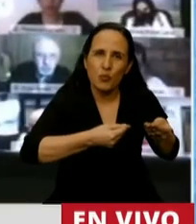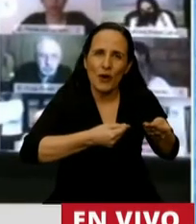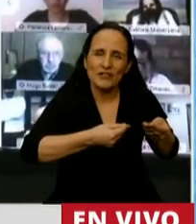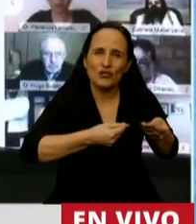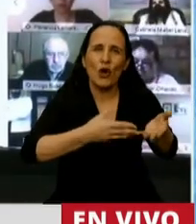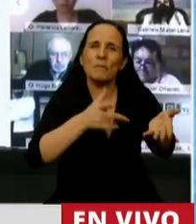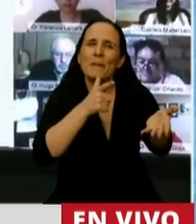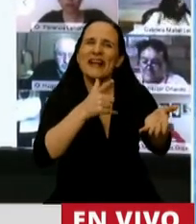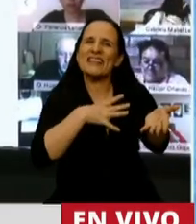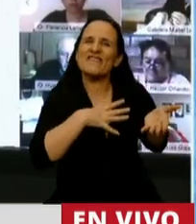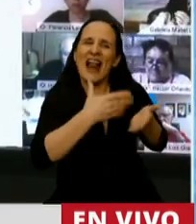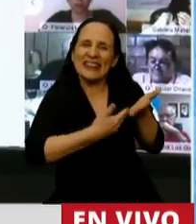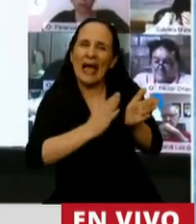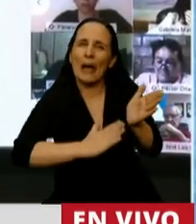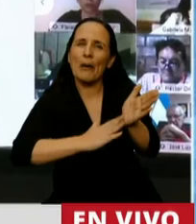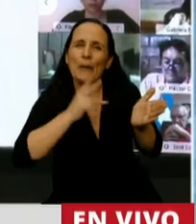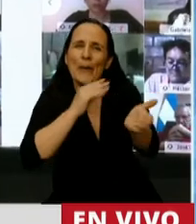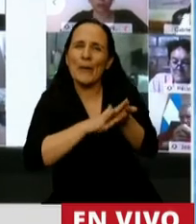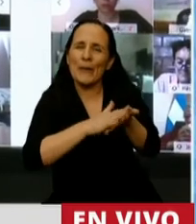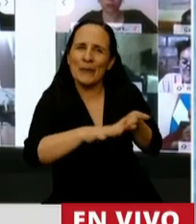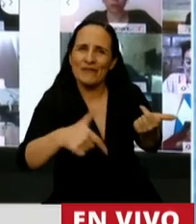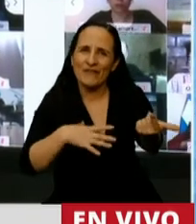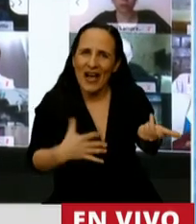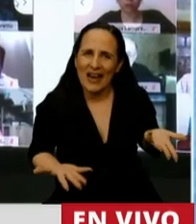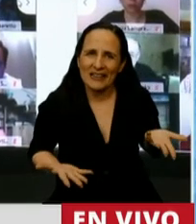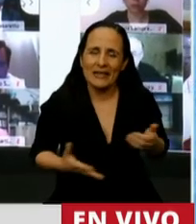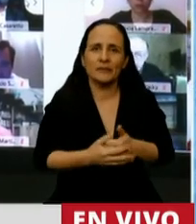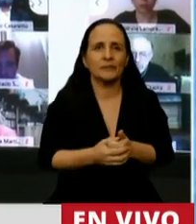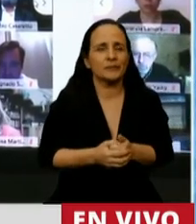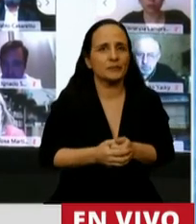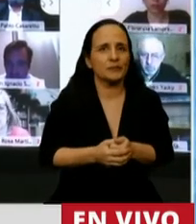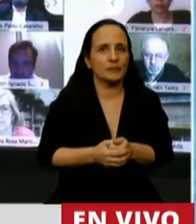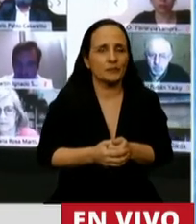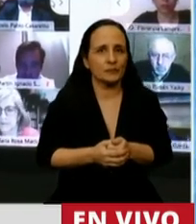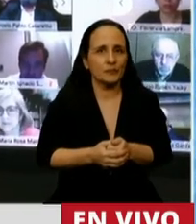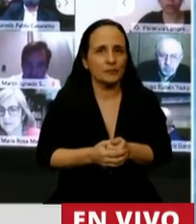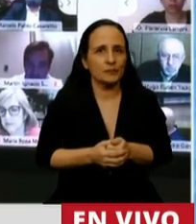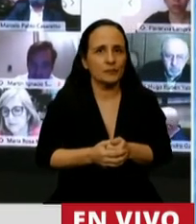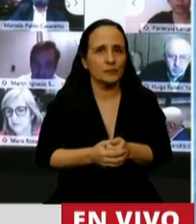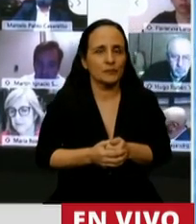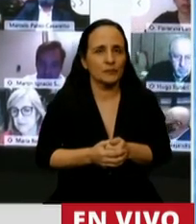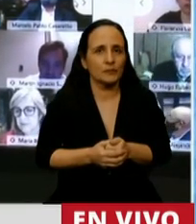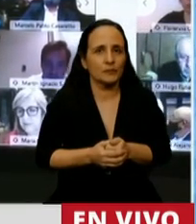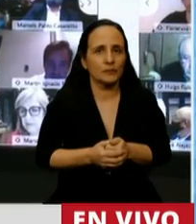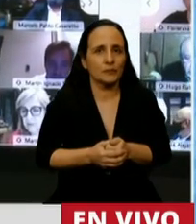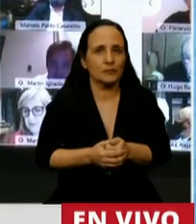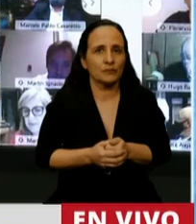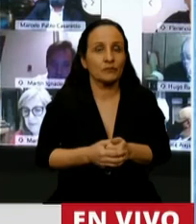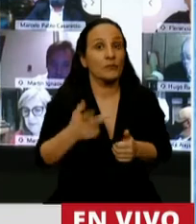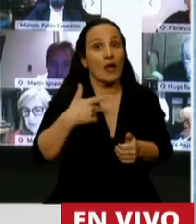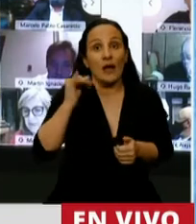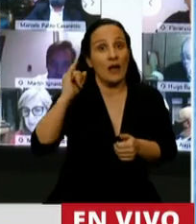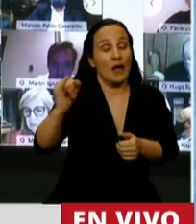en el alto. Ni el Presidente, con voluntarismo o relato, no se baja en el presupuesto.